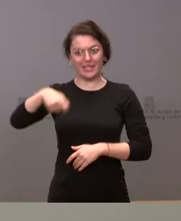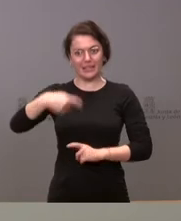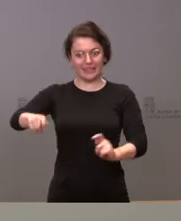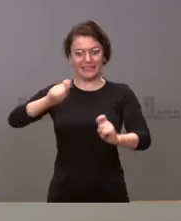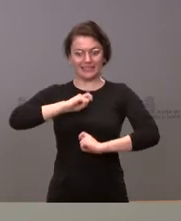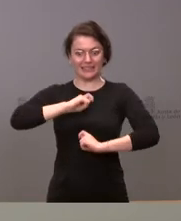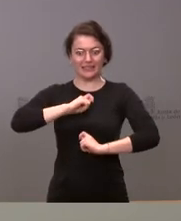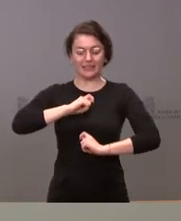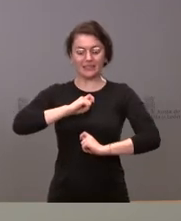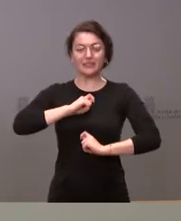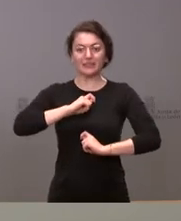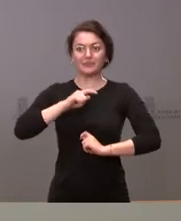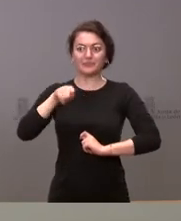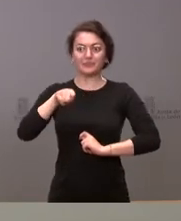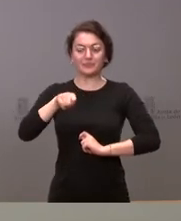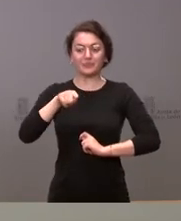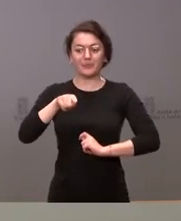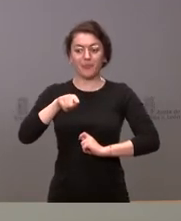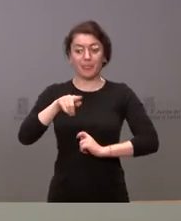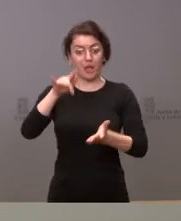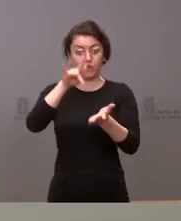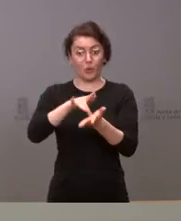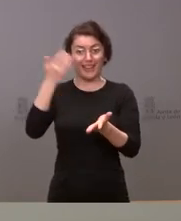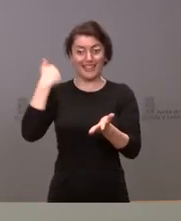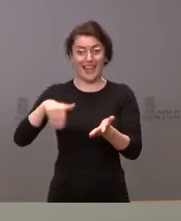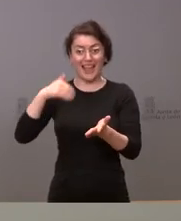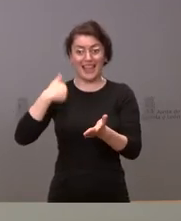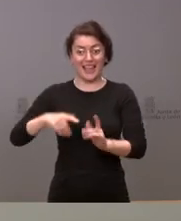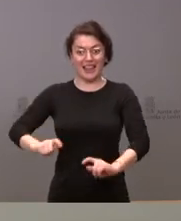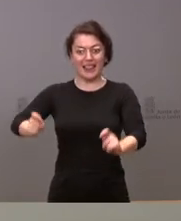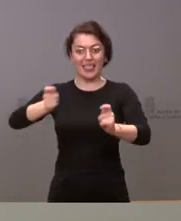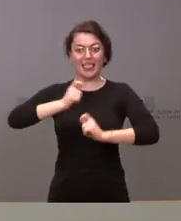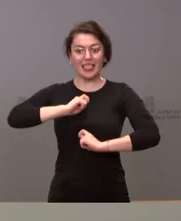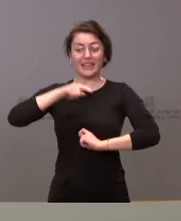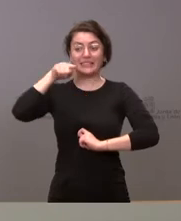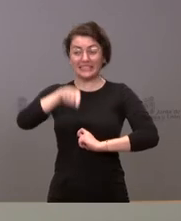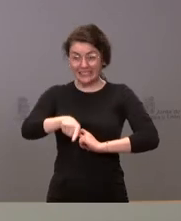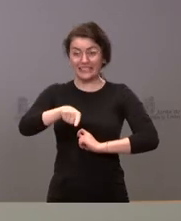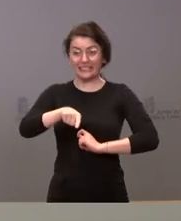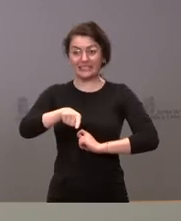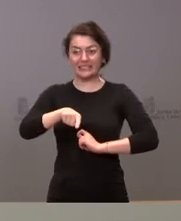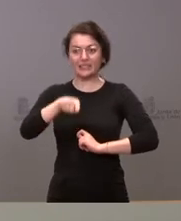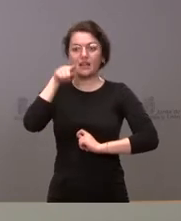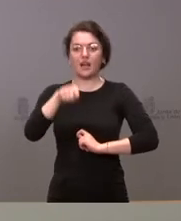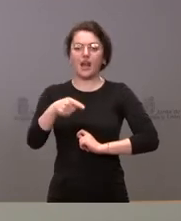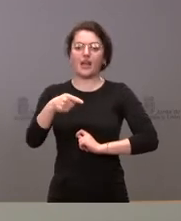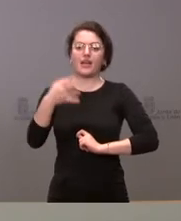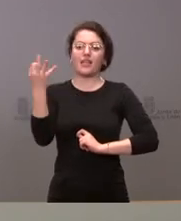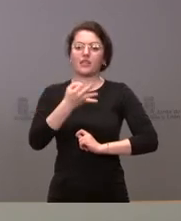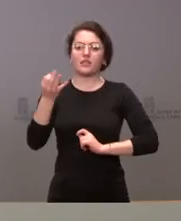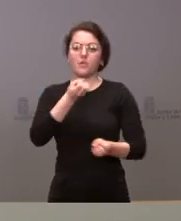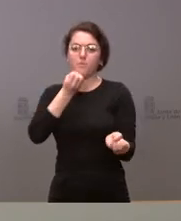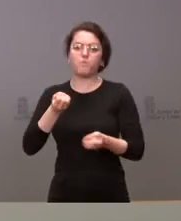Cortes de Castilla y León es el momento en el día que tome posesión de esa responsabilidad, anunciar el Gobierno, que éste pudiera